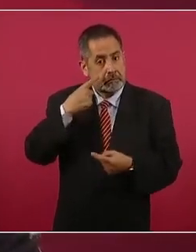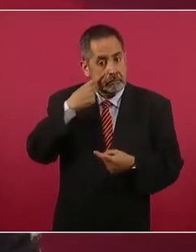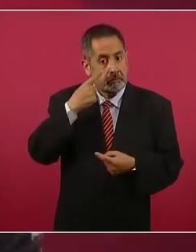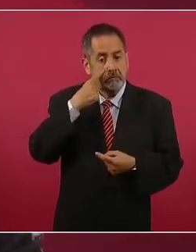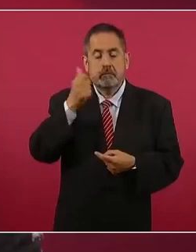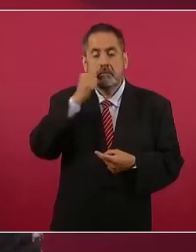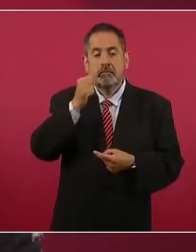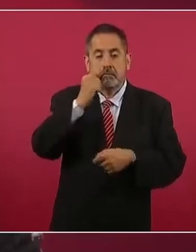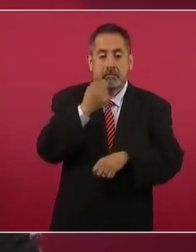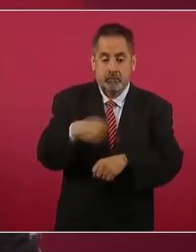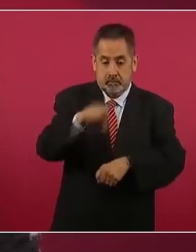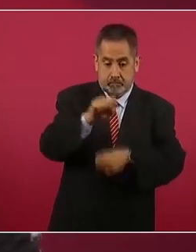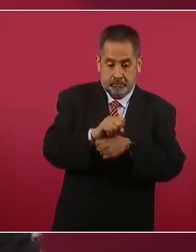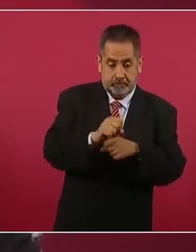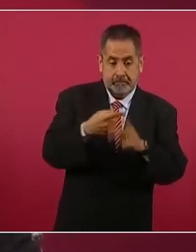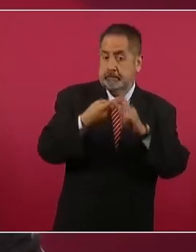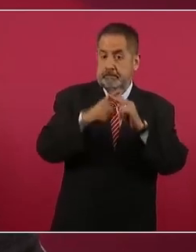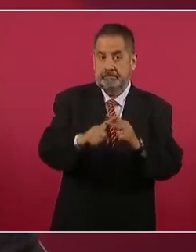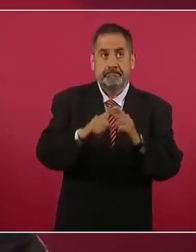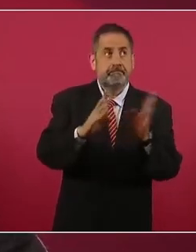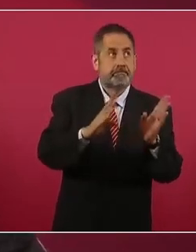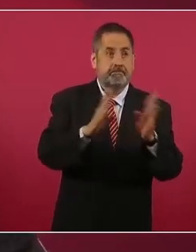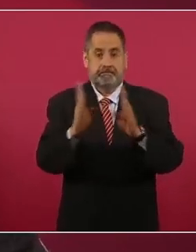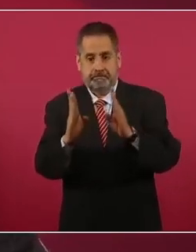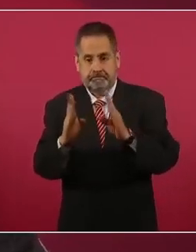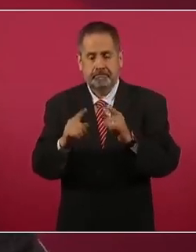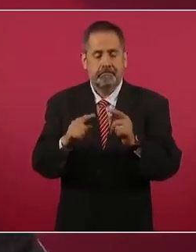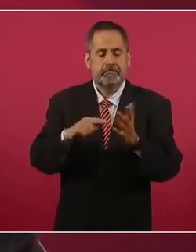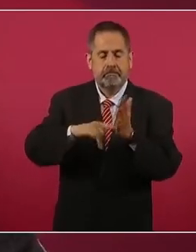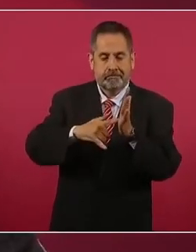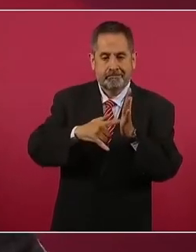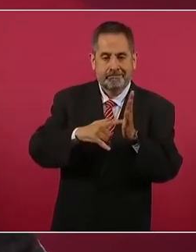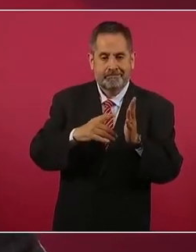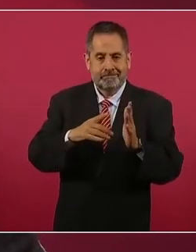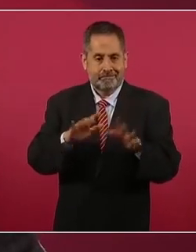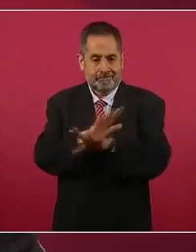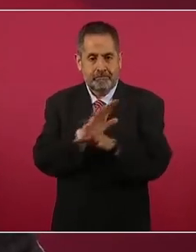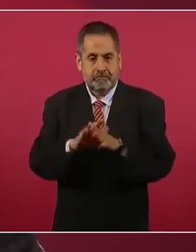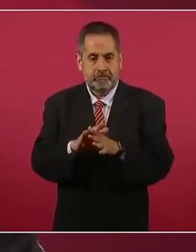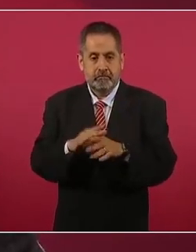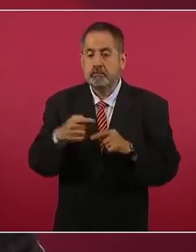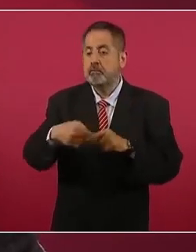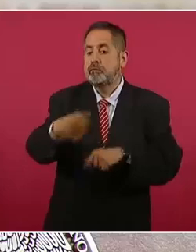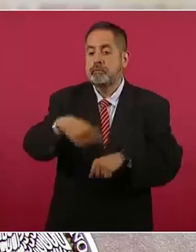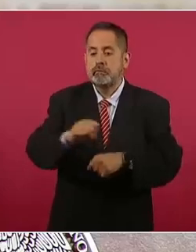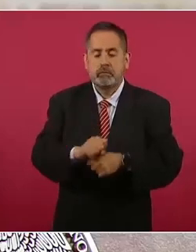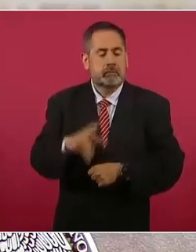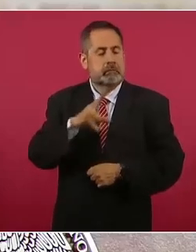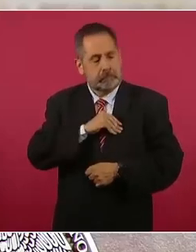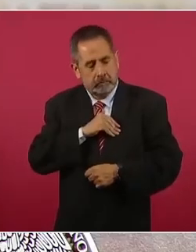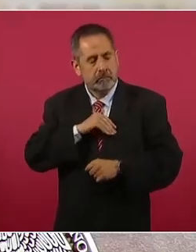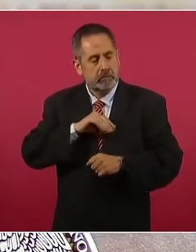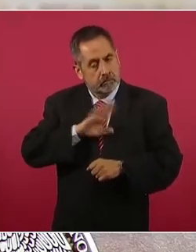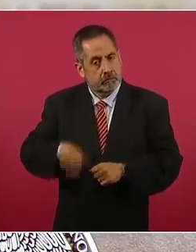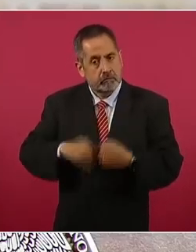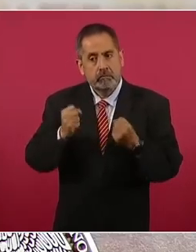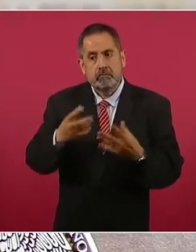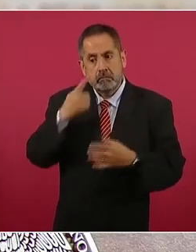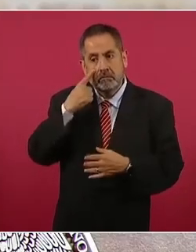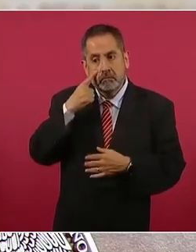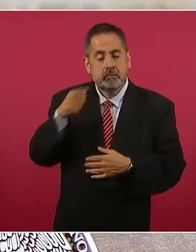semana después de ser implementado. Los posibles mecanismos son varios,